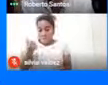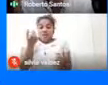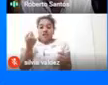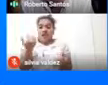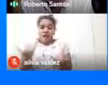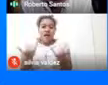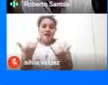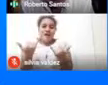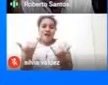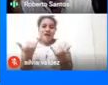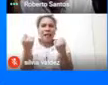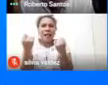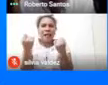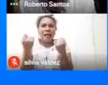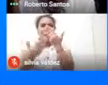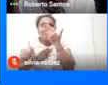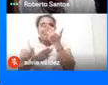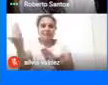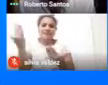Estamos empezando